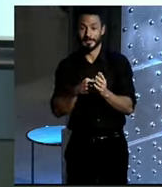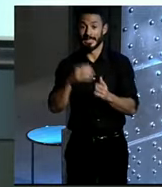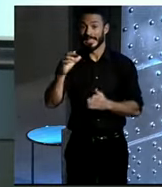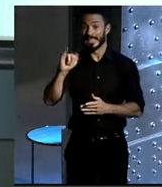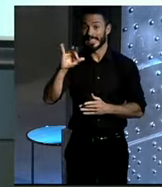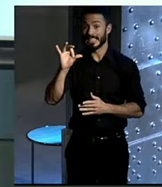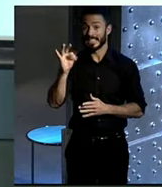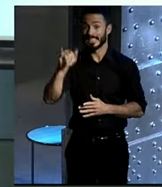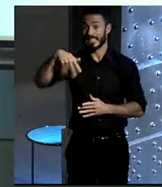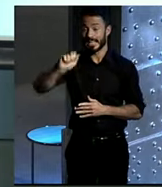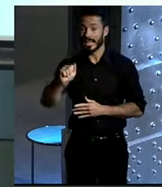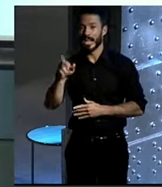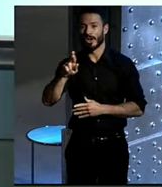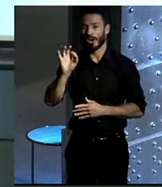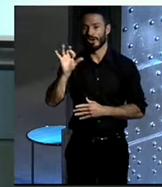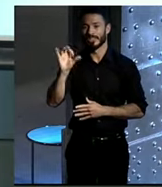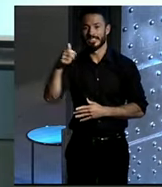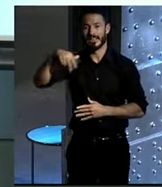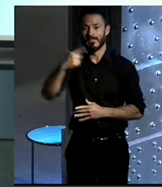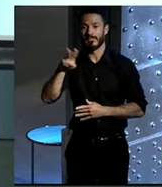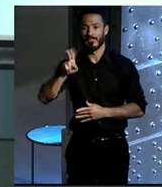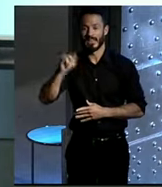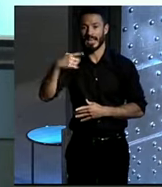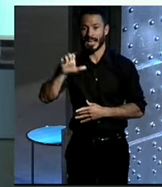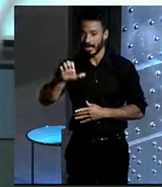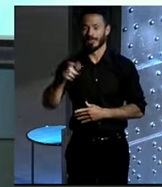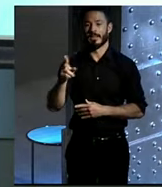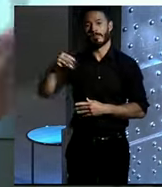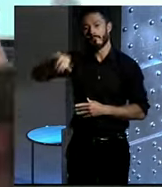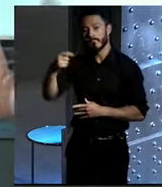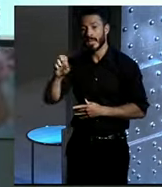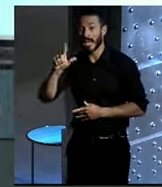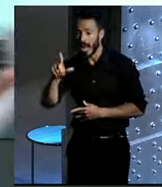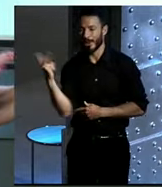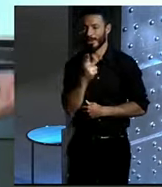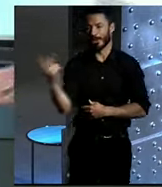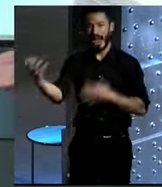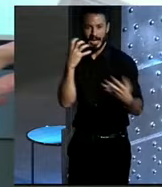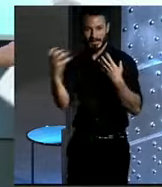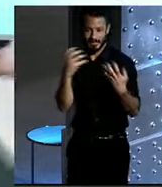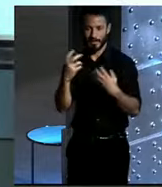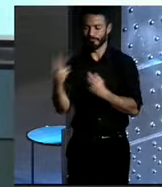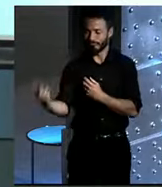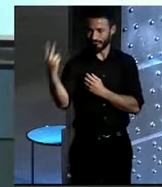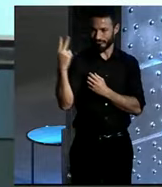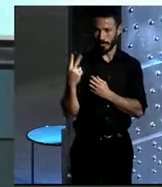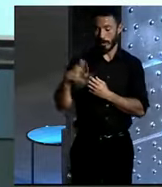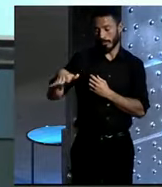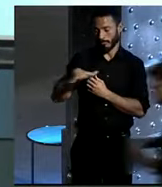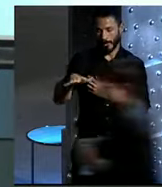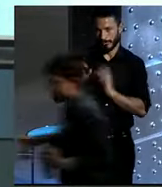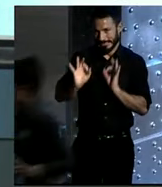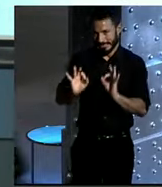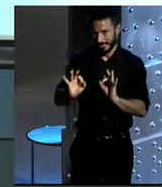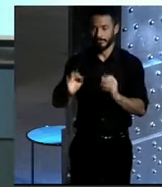Cristina Rosenbinge y Miguel Brieva. Son dos artistas. Van a subir juntos por una cuestión de organización también de nuestro espacio. Pero